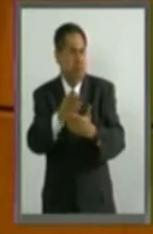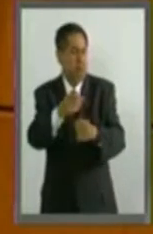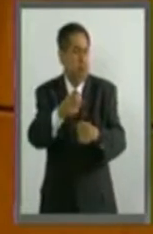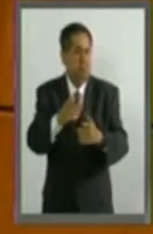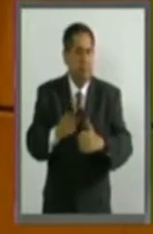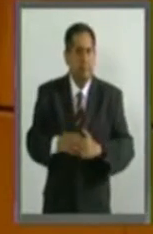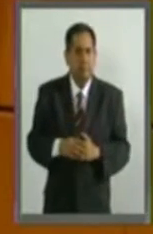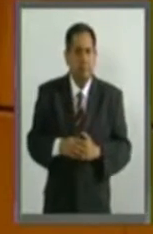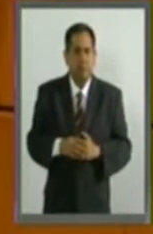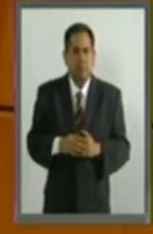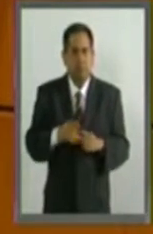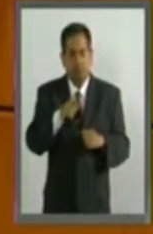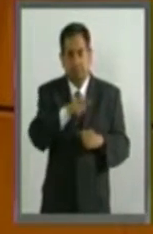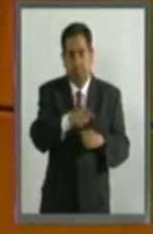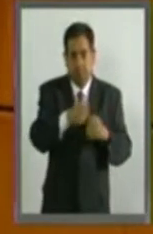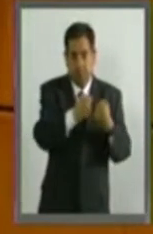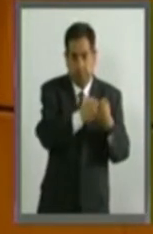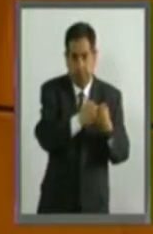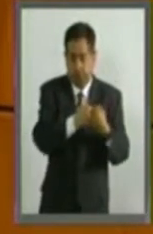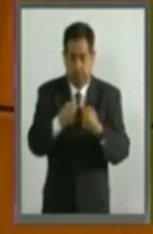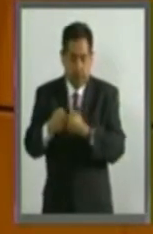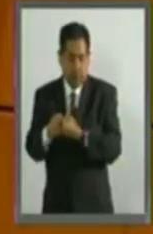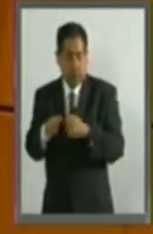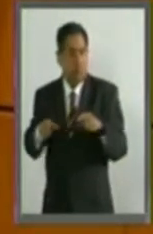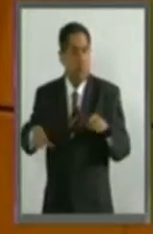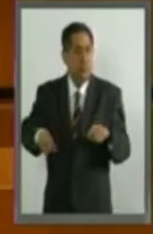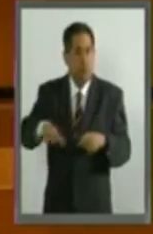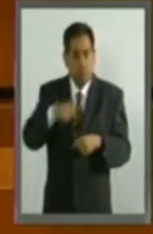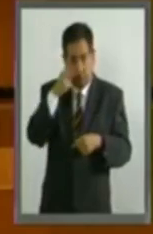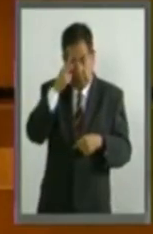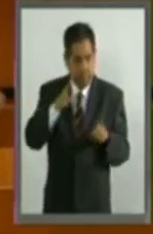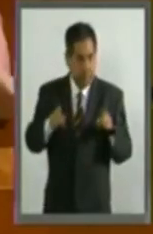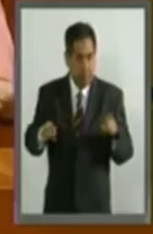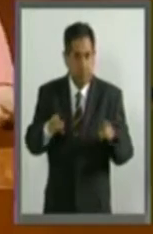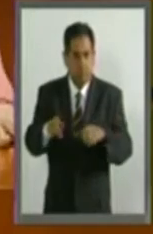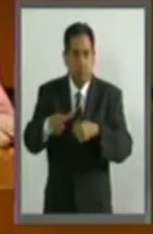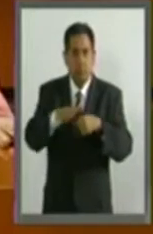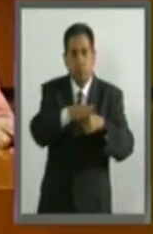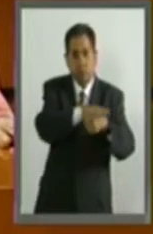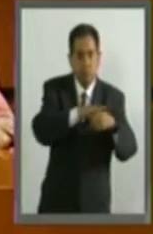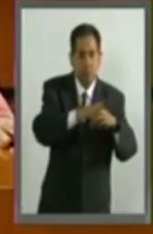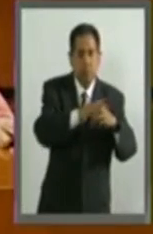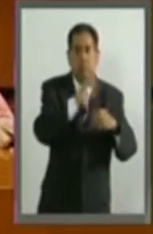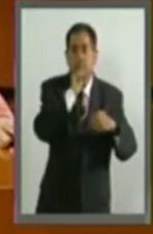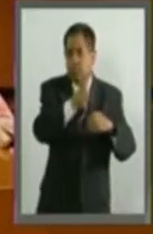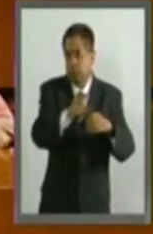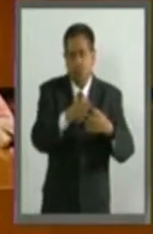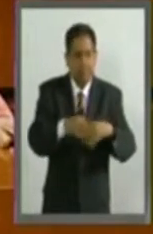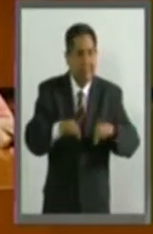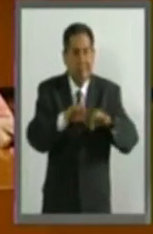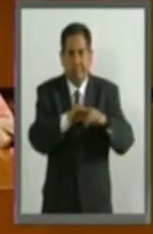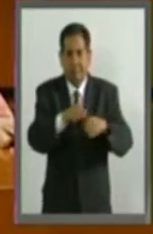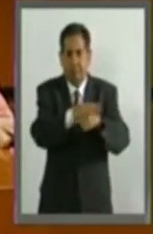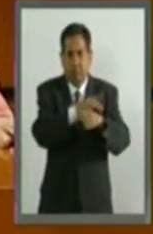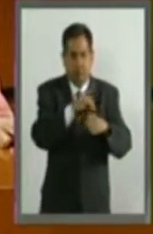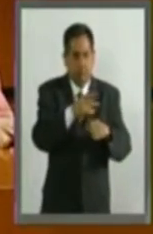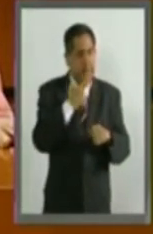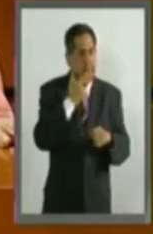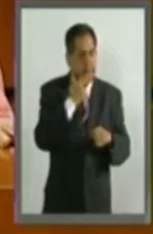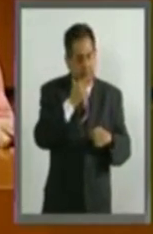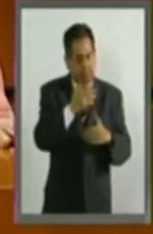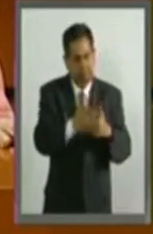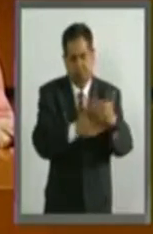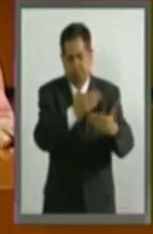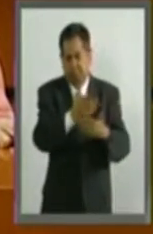de que sean consideradas por el Gobierno de la República regiones también fundamentales para el desarrollo de sus